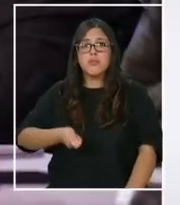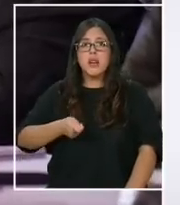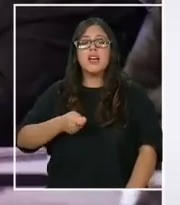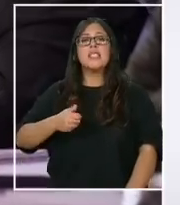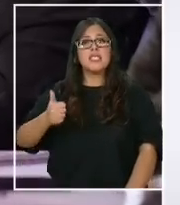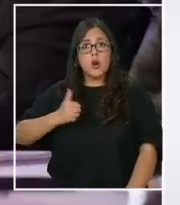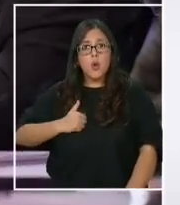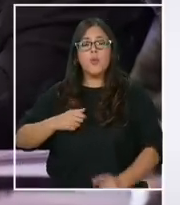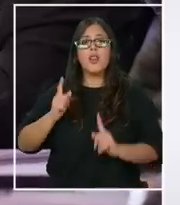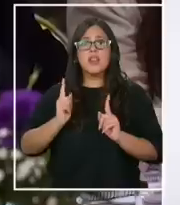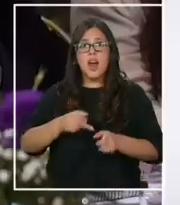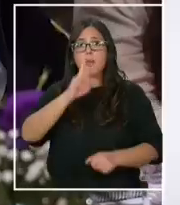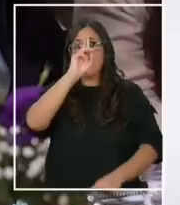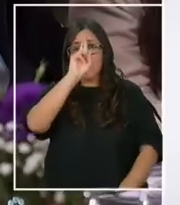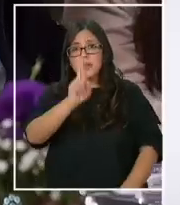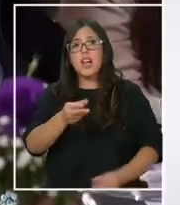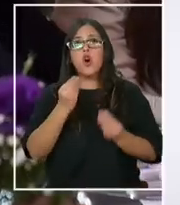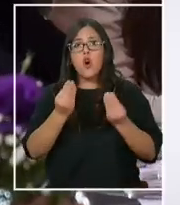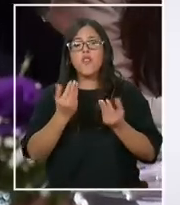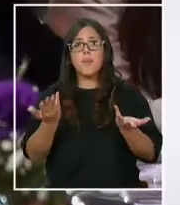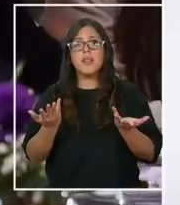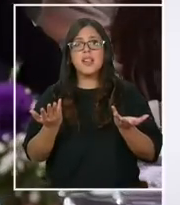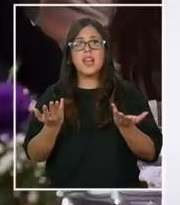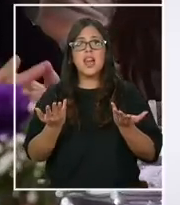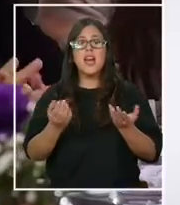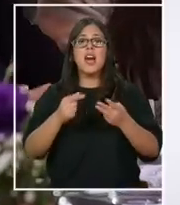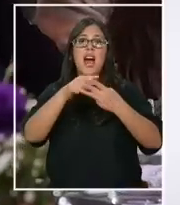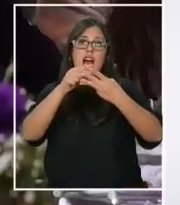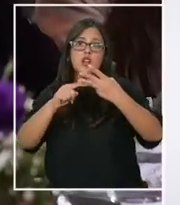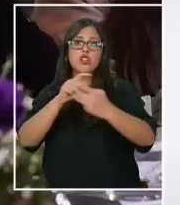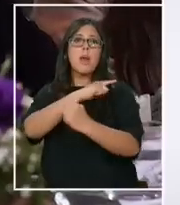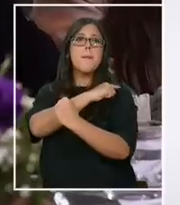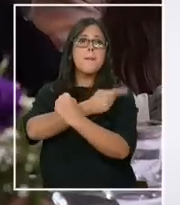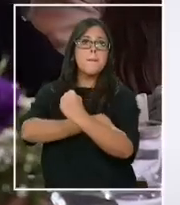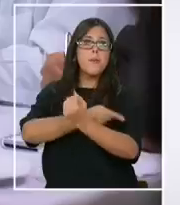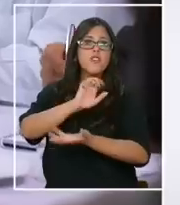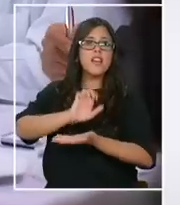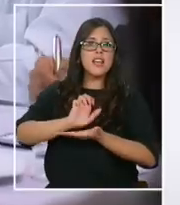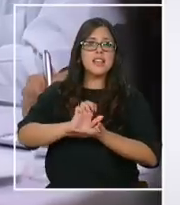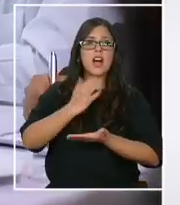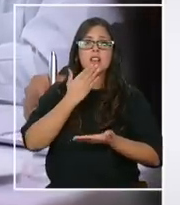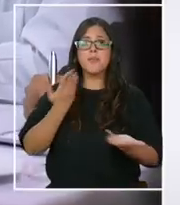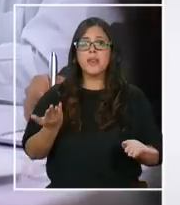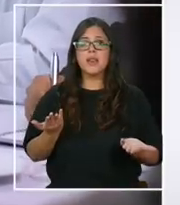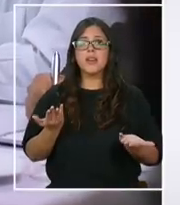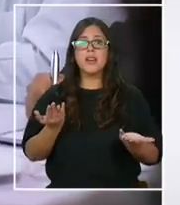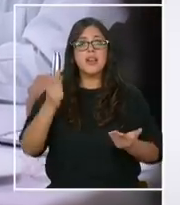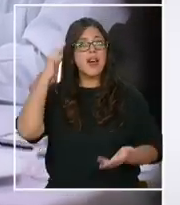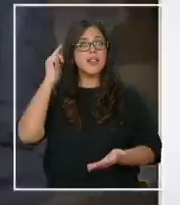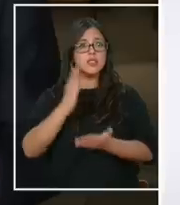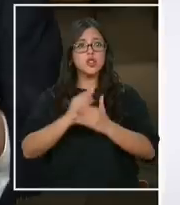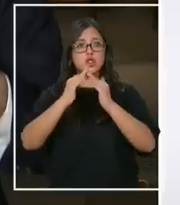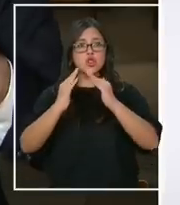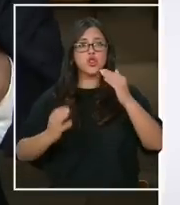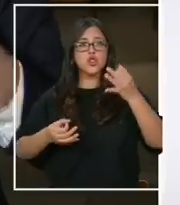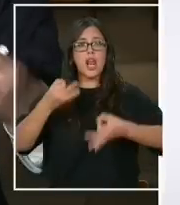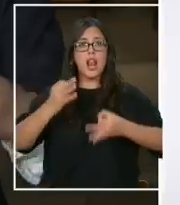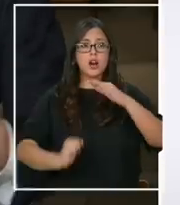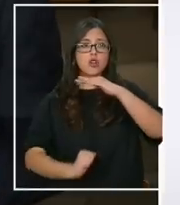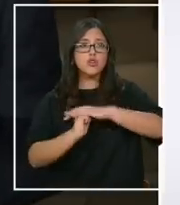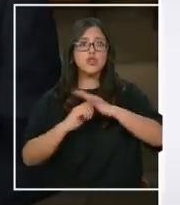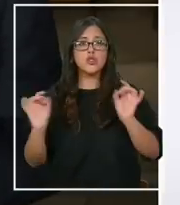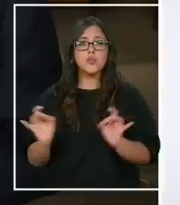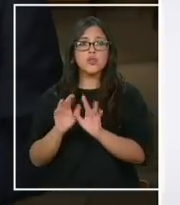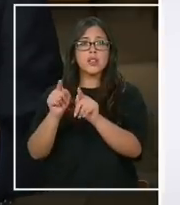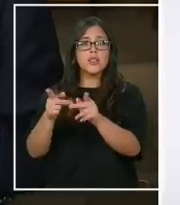Tenemos que respetar, obviamente, la autonomía de los distintos poderes del Estado y, más aún, las resoluciones de la Corte Suprema. Entonces, si ese fuera